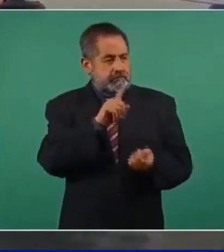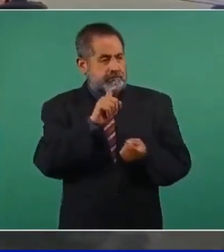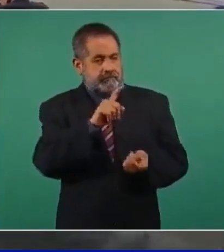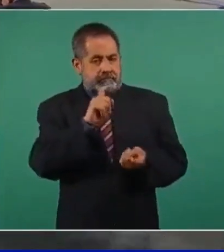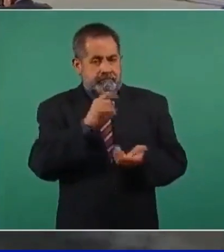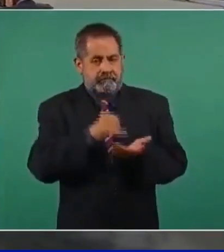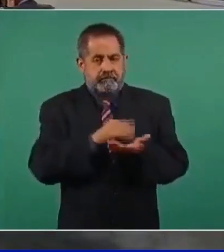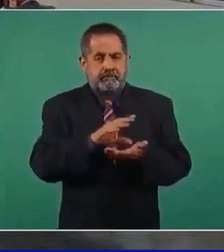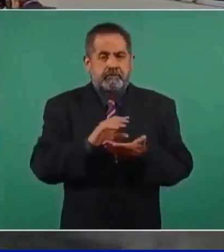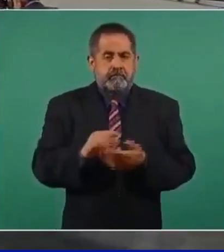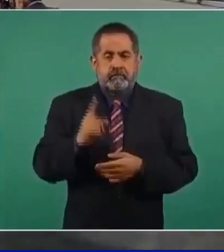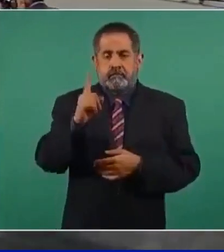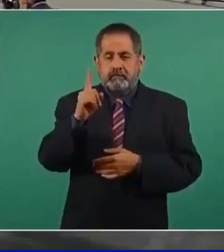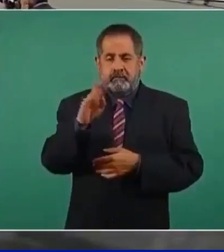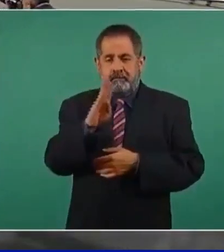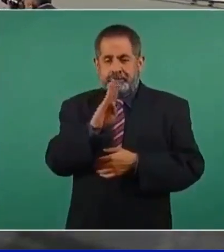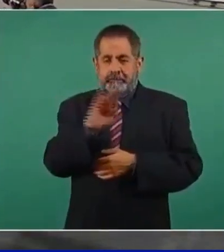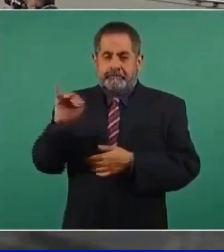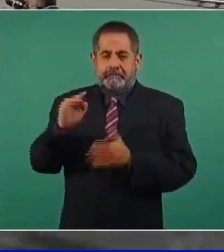un billón